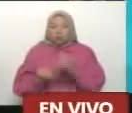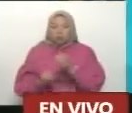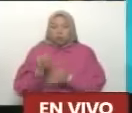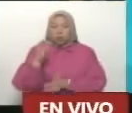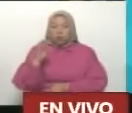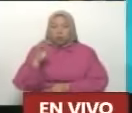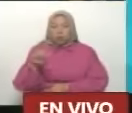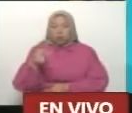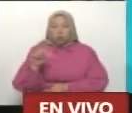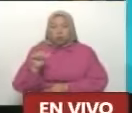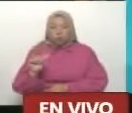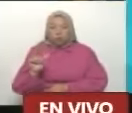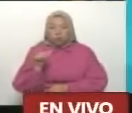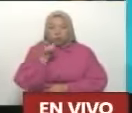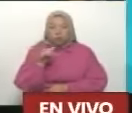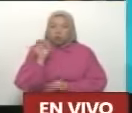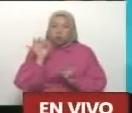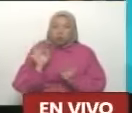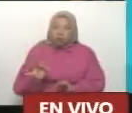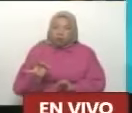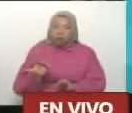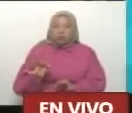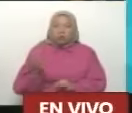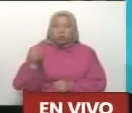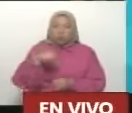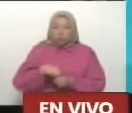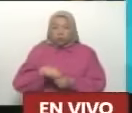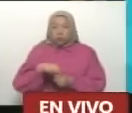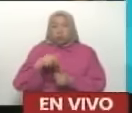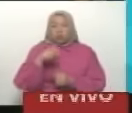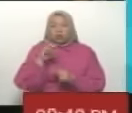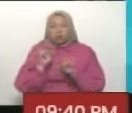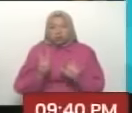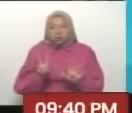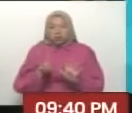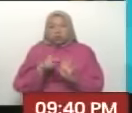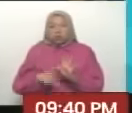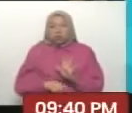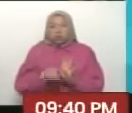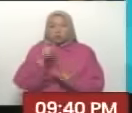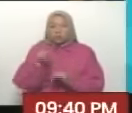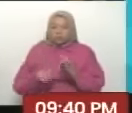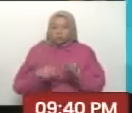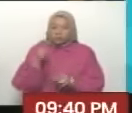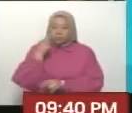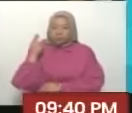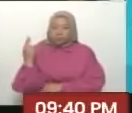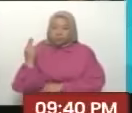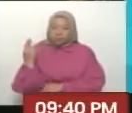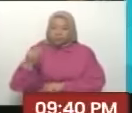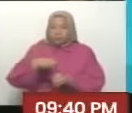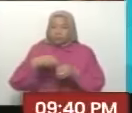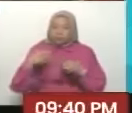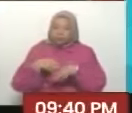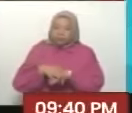parque de ciclismo multimodal. Ubicado en el kilómetro 7 de la Panamericana. Que integra los urbanismos Felipe